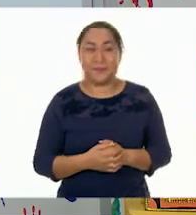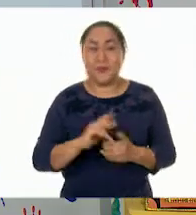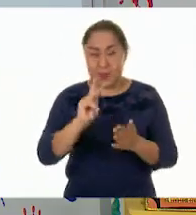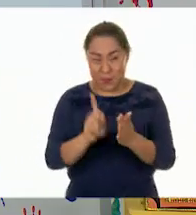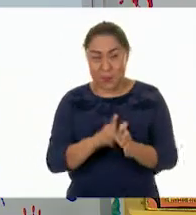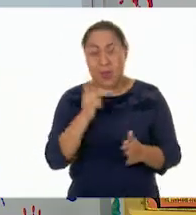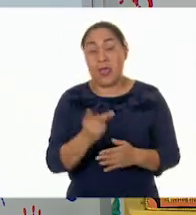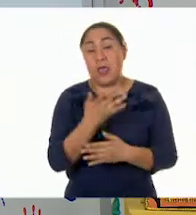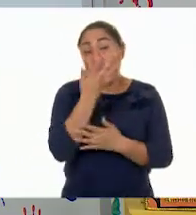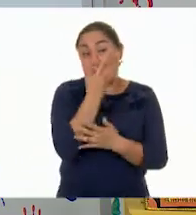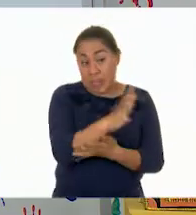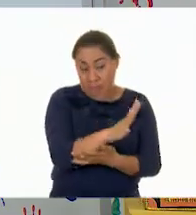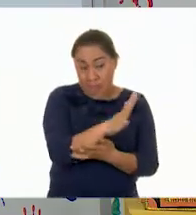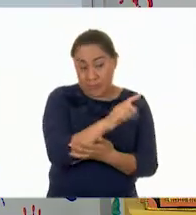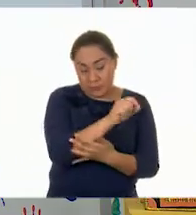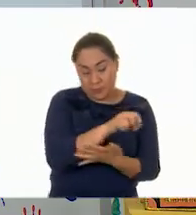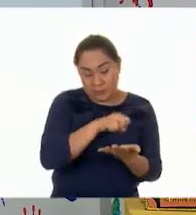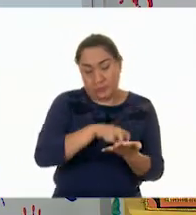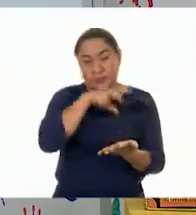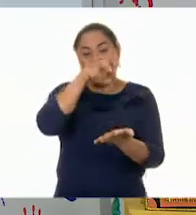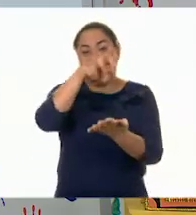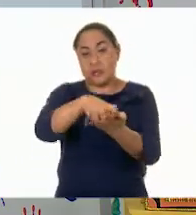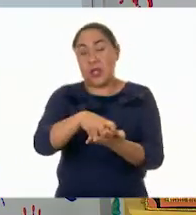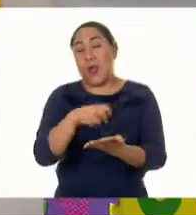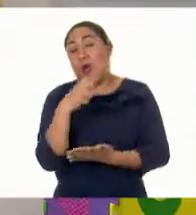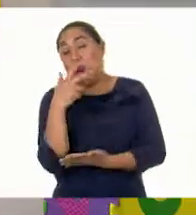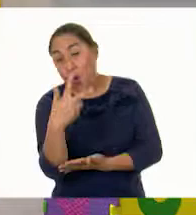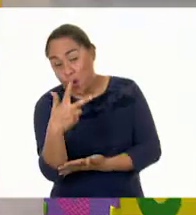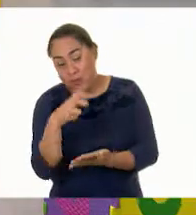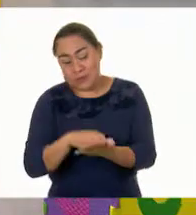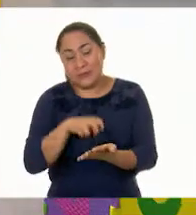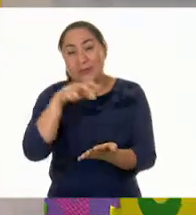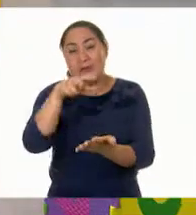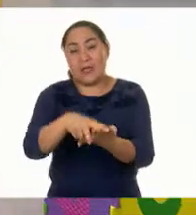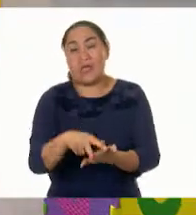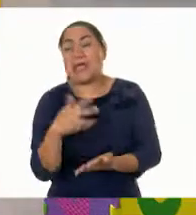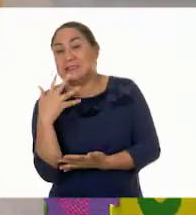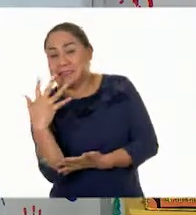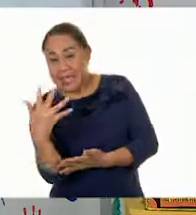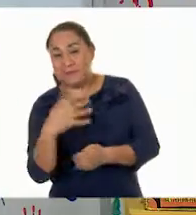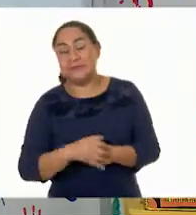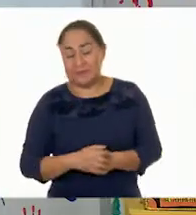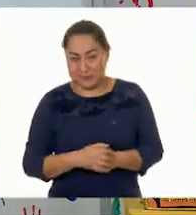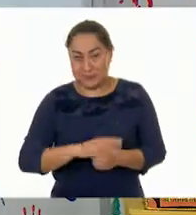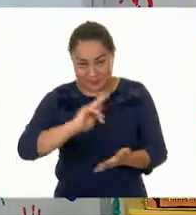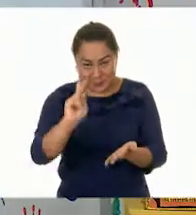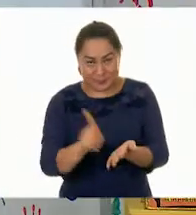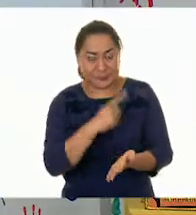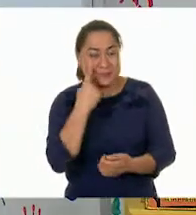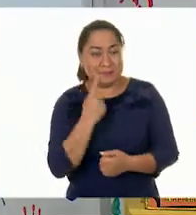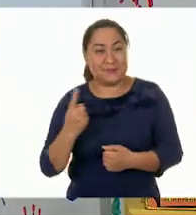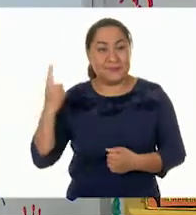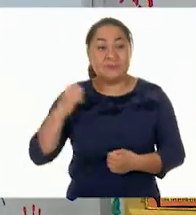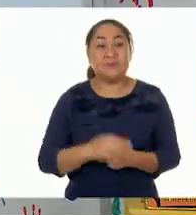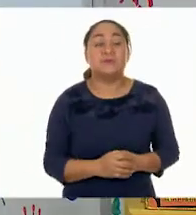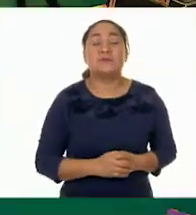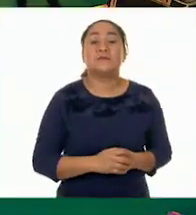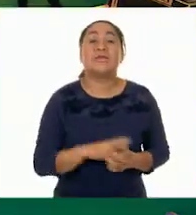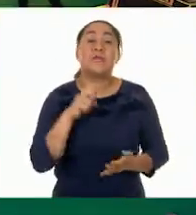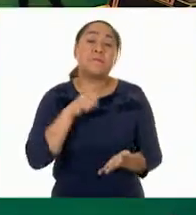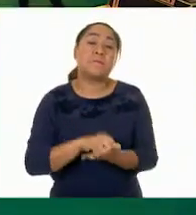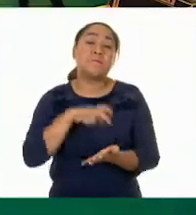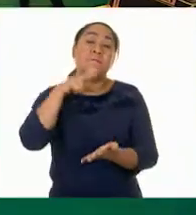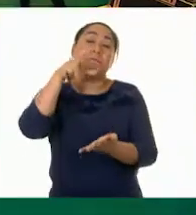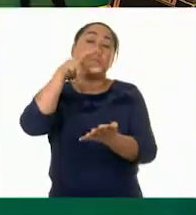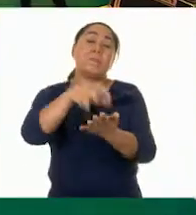ocho y finalmente... Cinco. Cinco. Vamos a hacerlo. Entonces, salto de diez. Aquí, salto de diez.